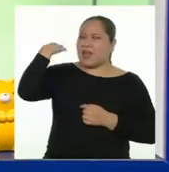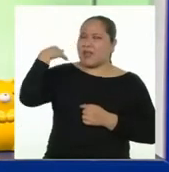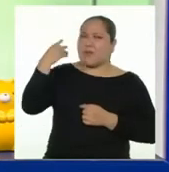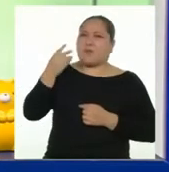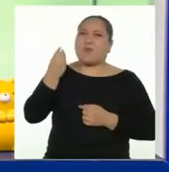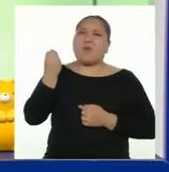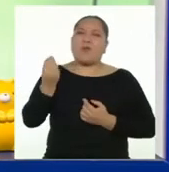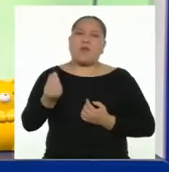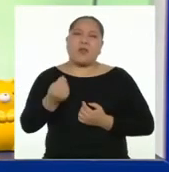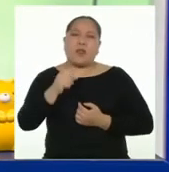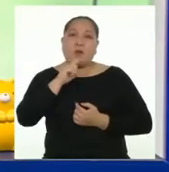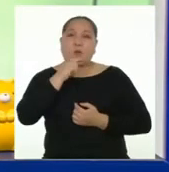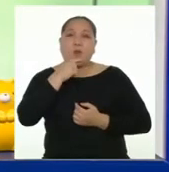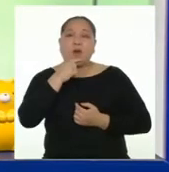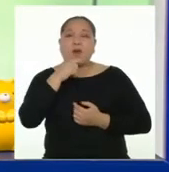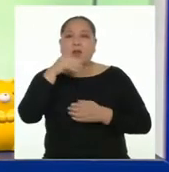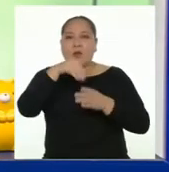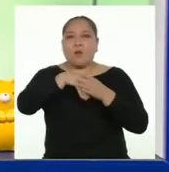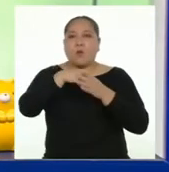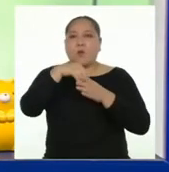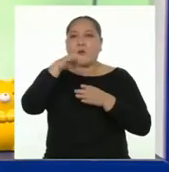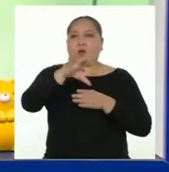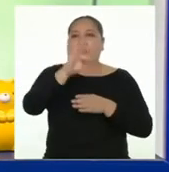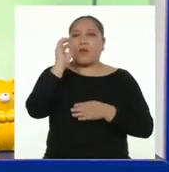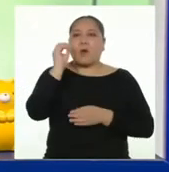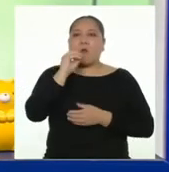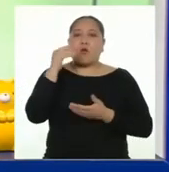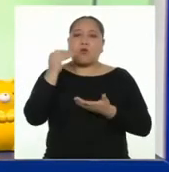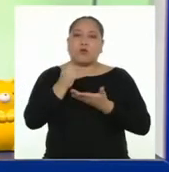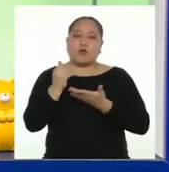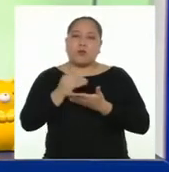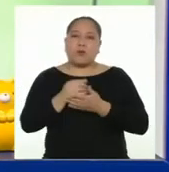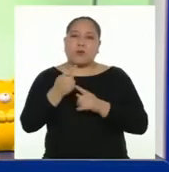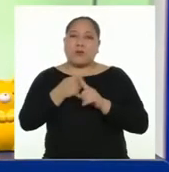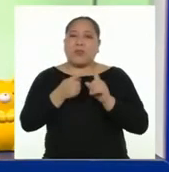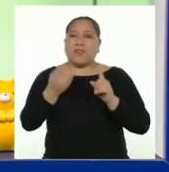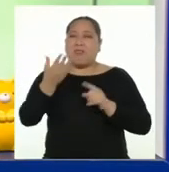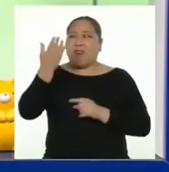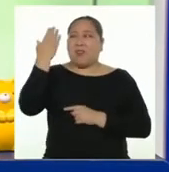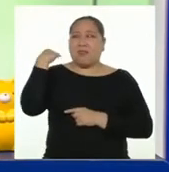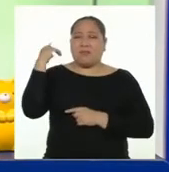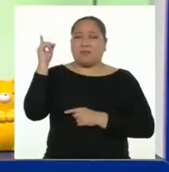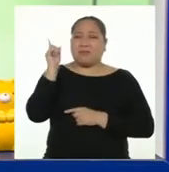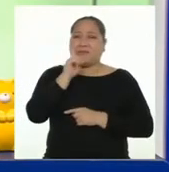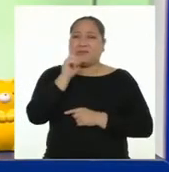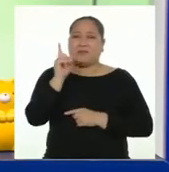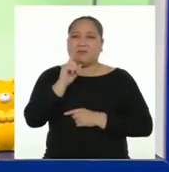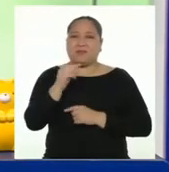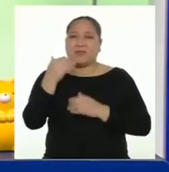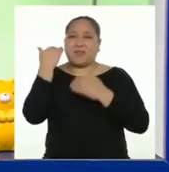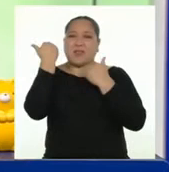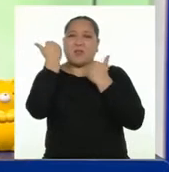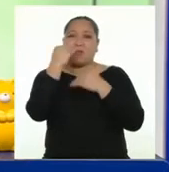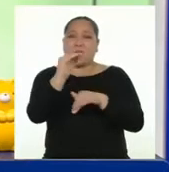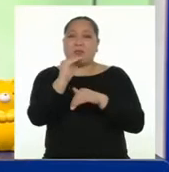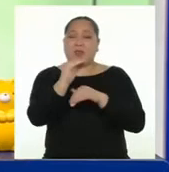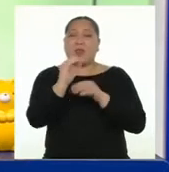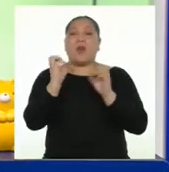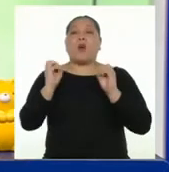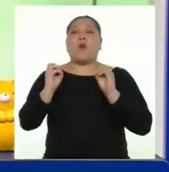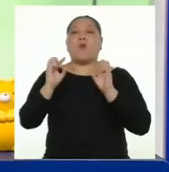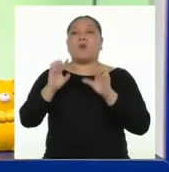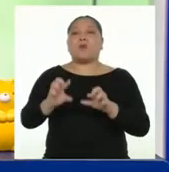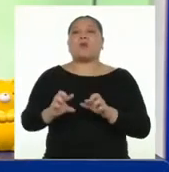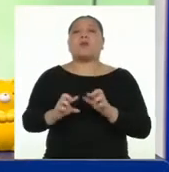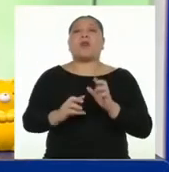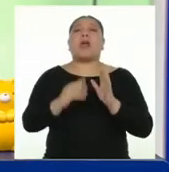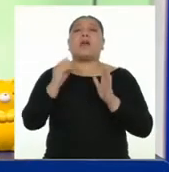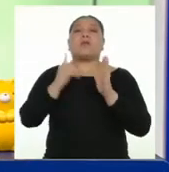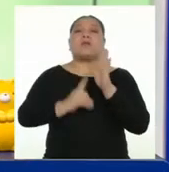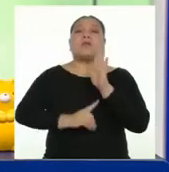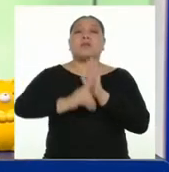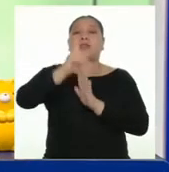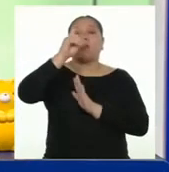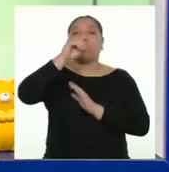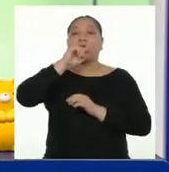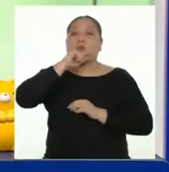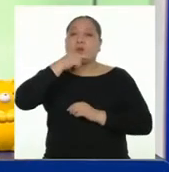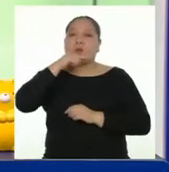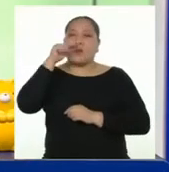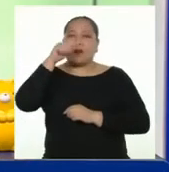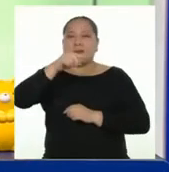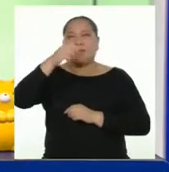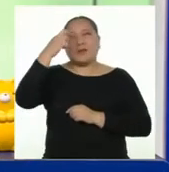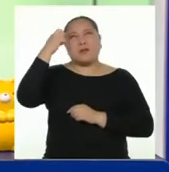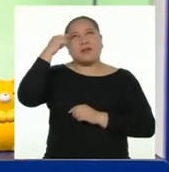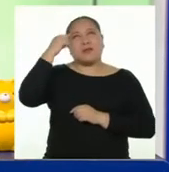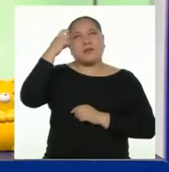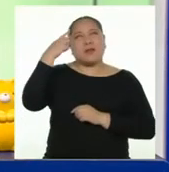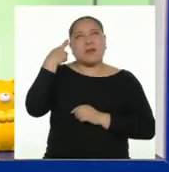mujeres podemos votar y estudiar, pero antes no lo era. Y se limitaban las posibilidades y el desenvolvimiento de las mujeres. Por